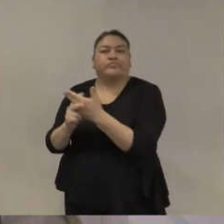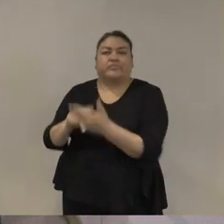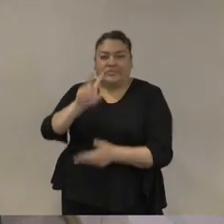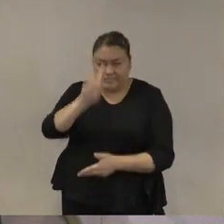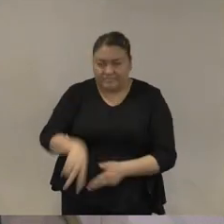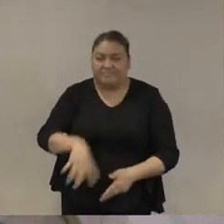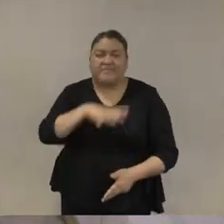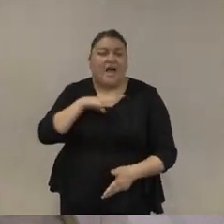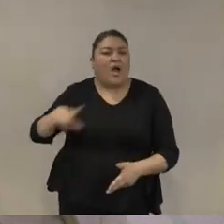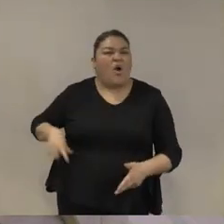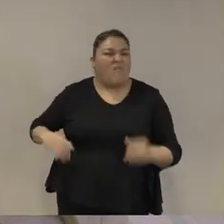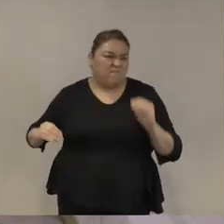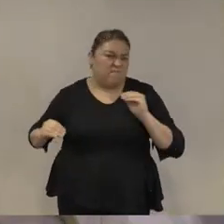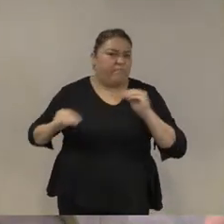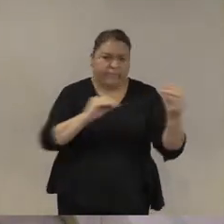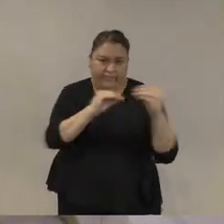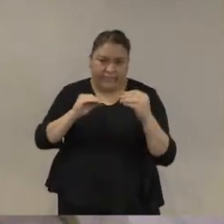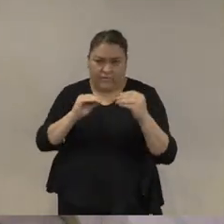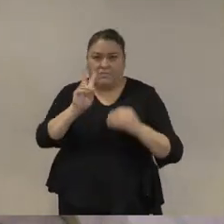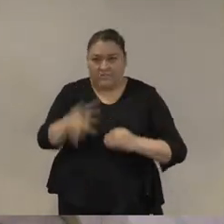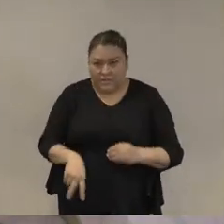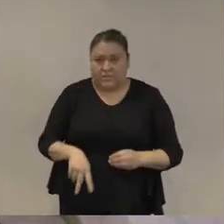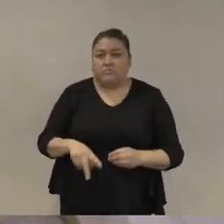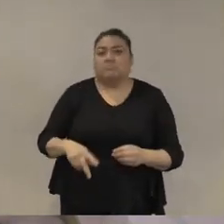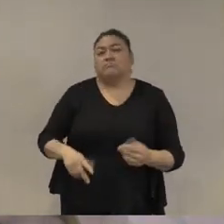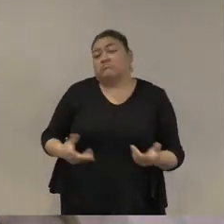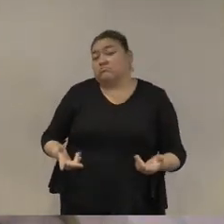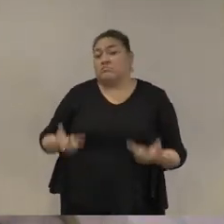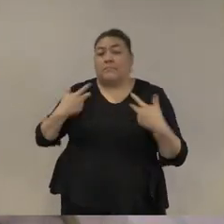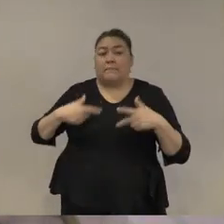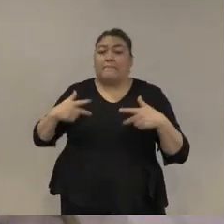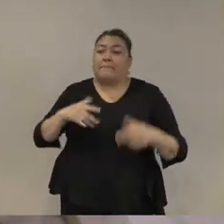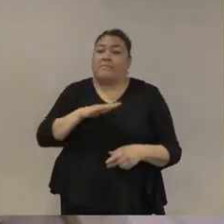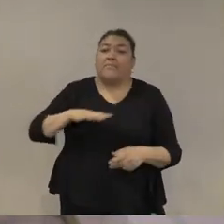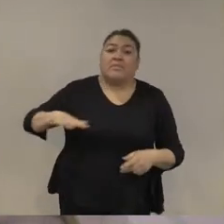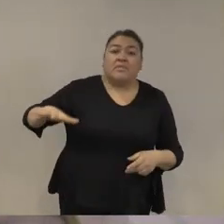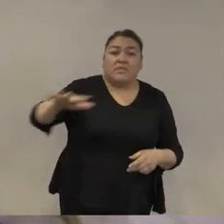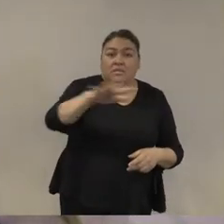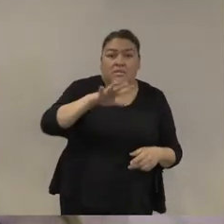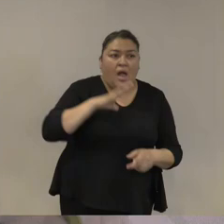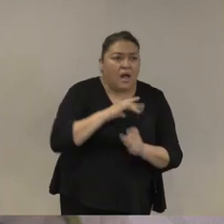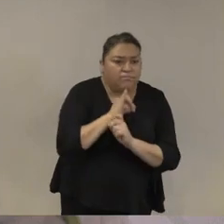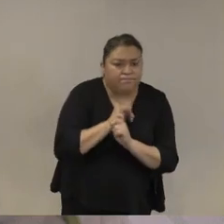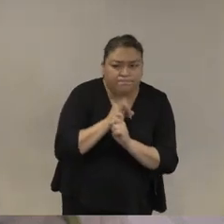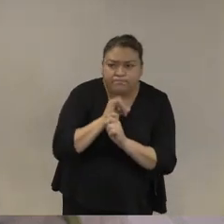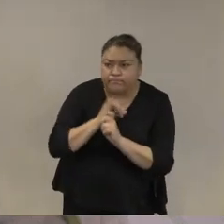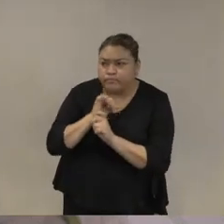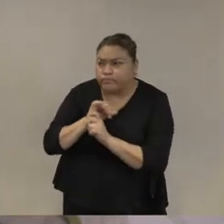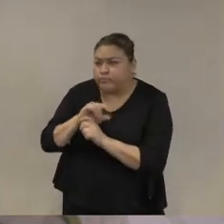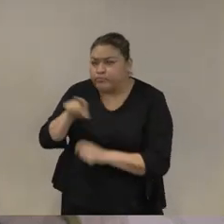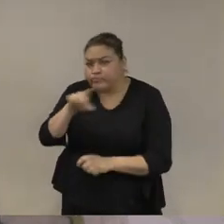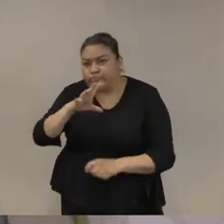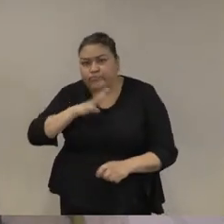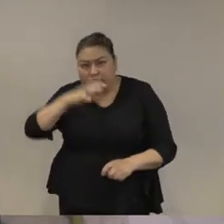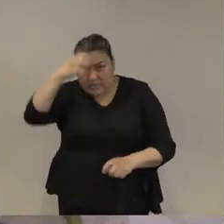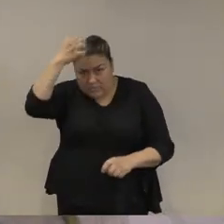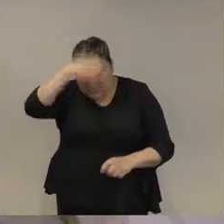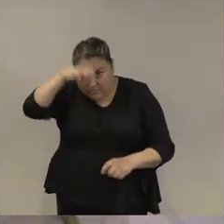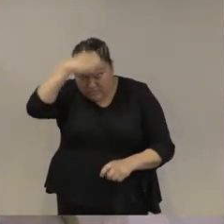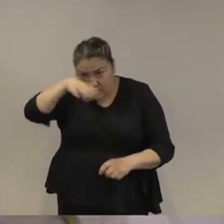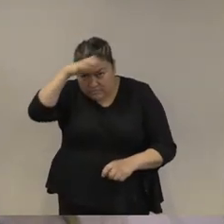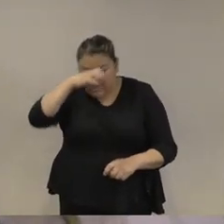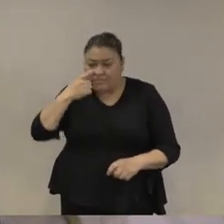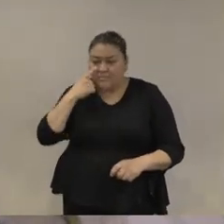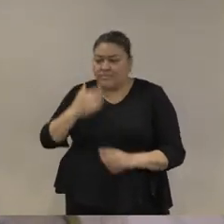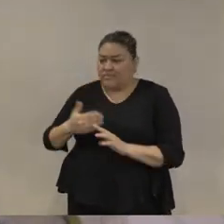con el Estado y en términos de la sociedad como documentan diferentes expertos claramente Annette Hitler que